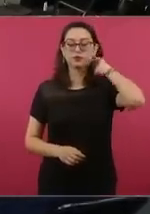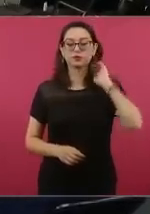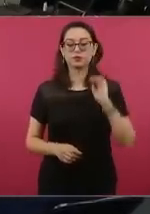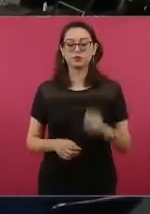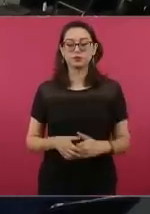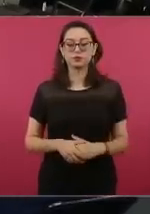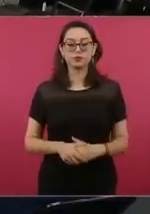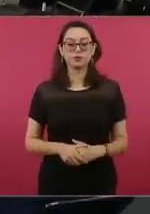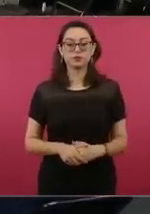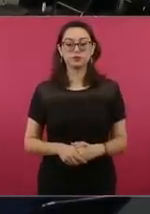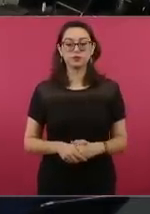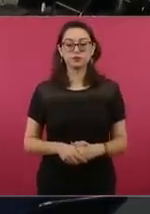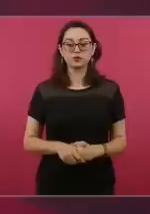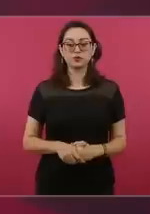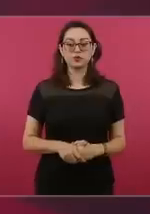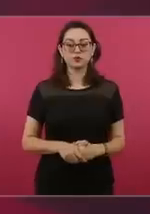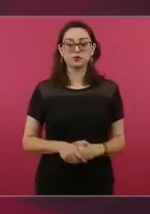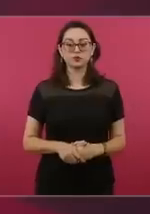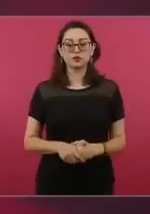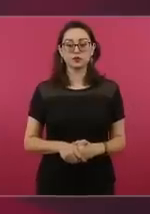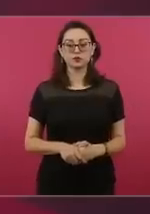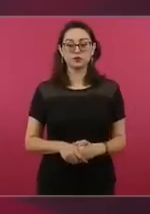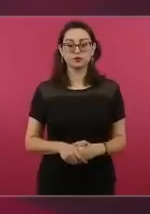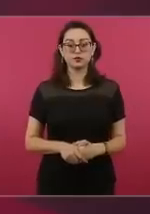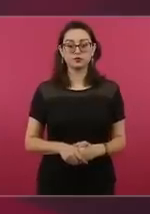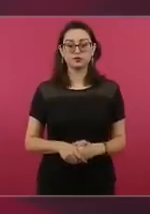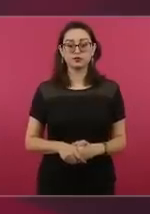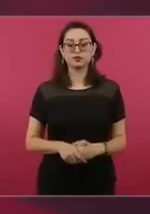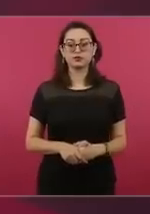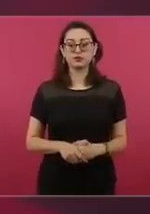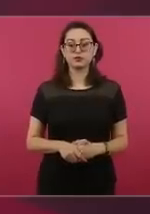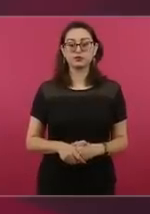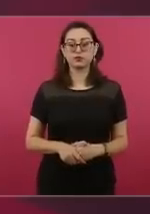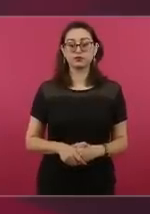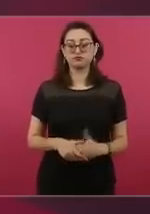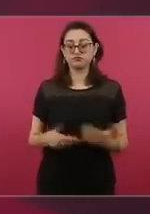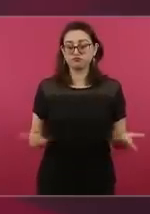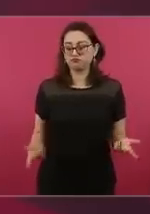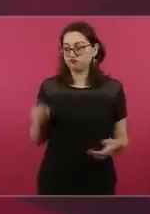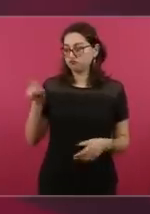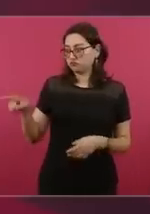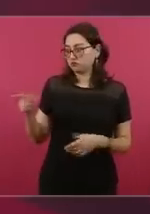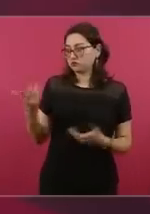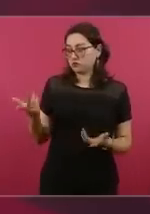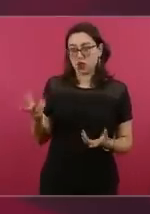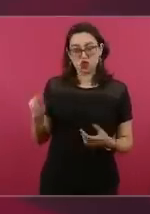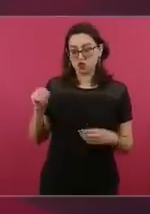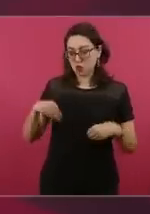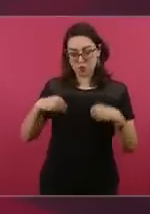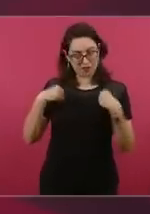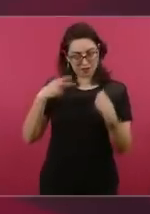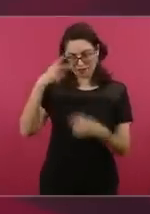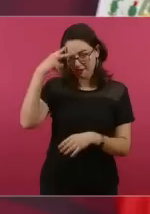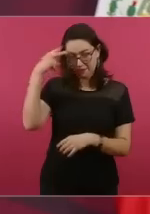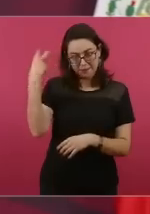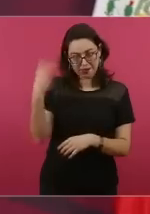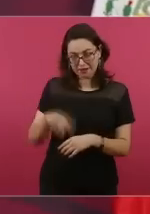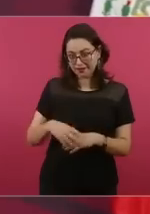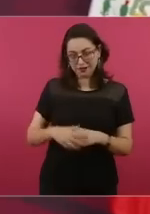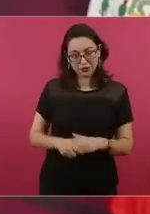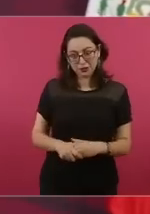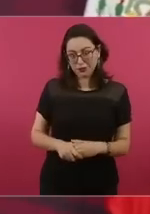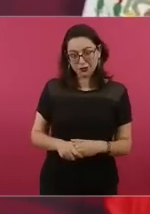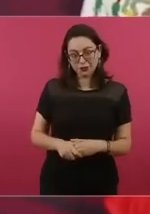Sí, pues él está en España, pero está muy atento de todo lo que pasa en México, porque casi diario